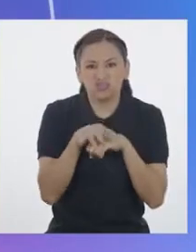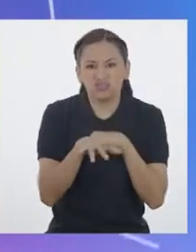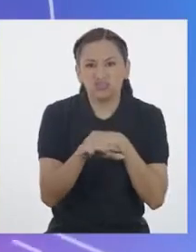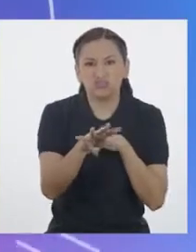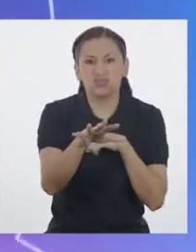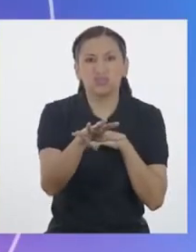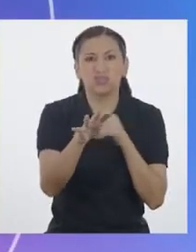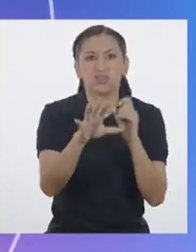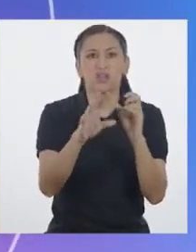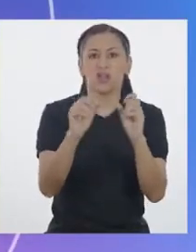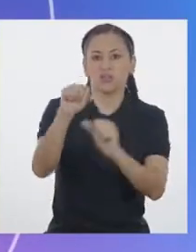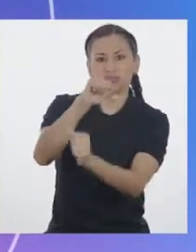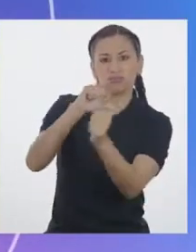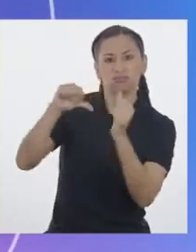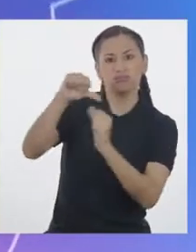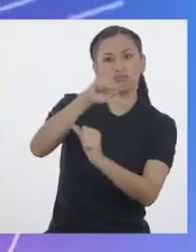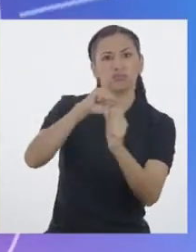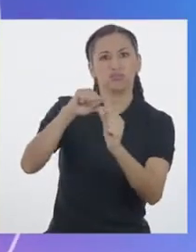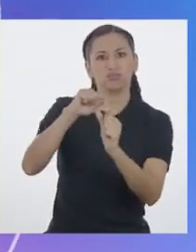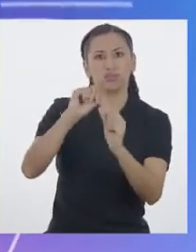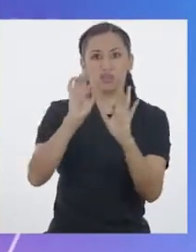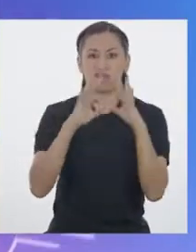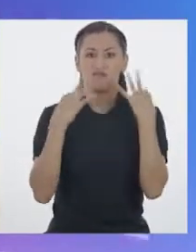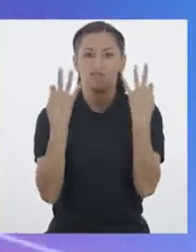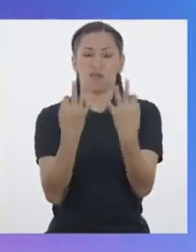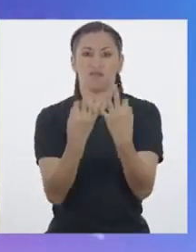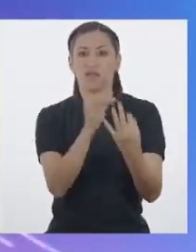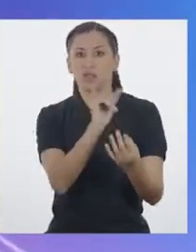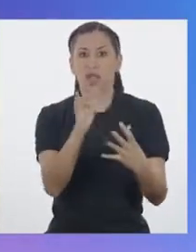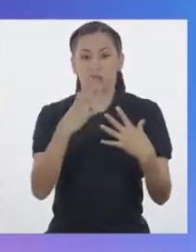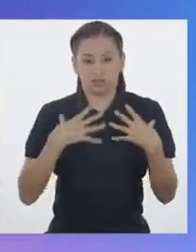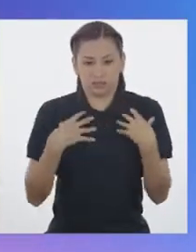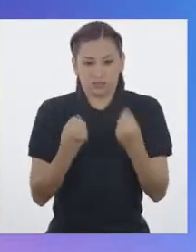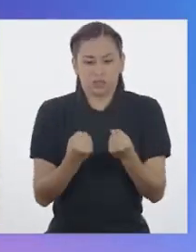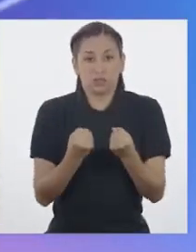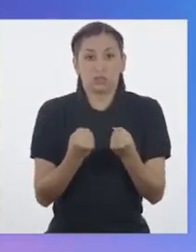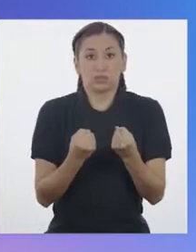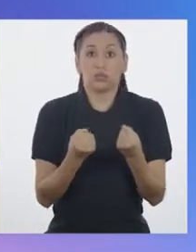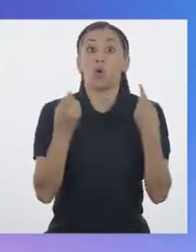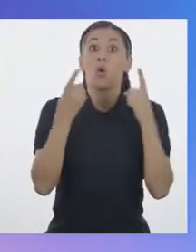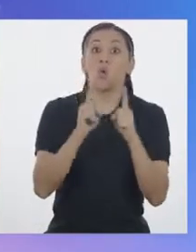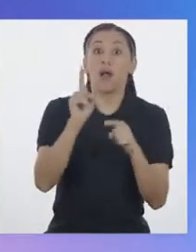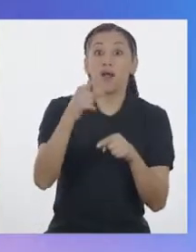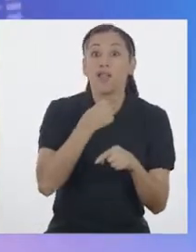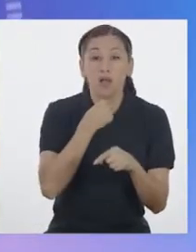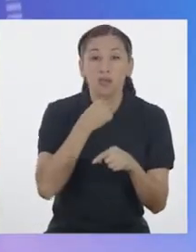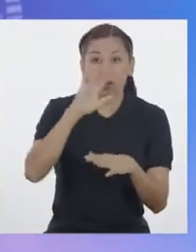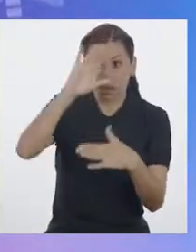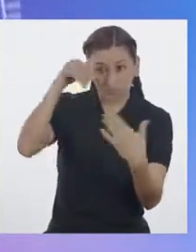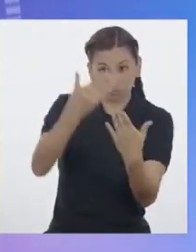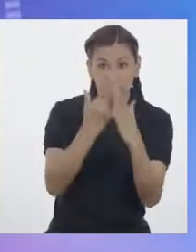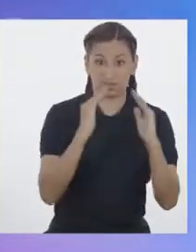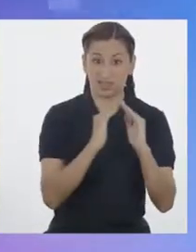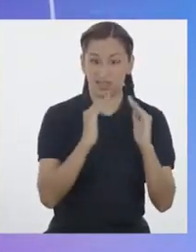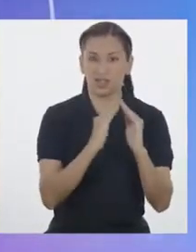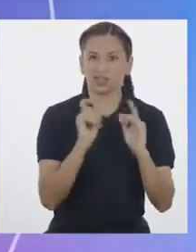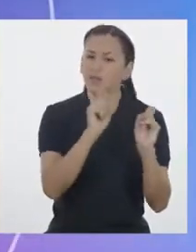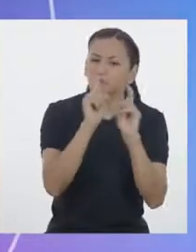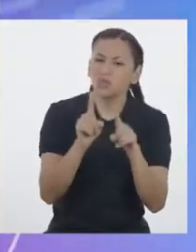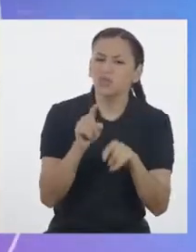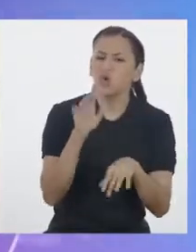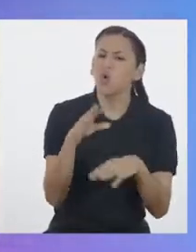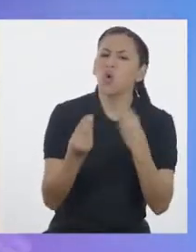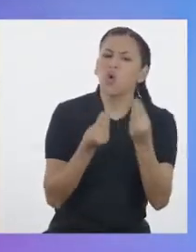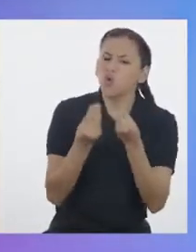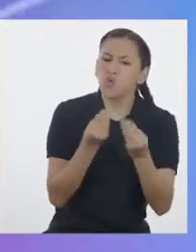y nuestra propia salud. Cuando llegó a casa me preguntó cómo